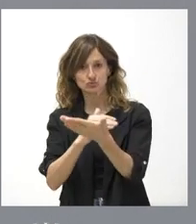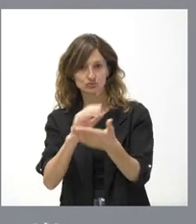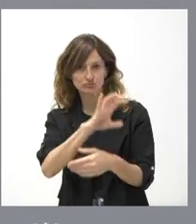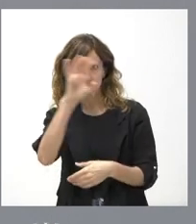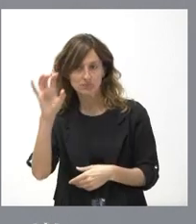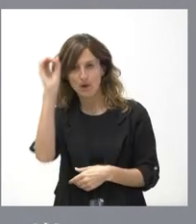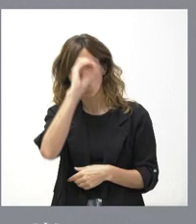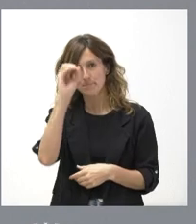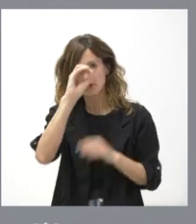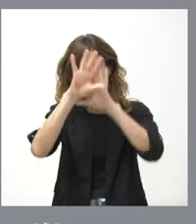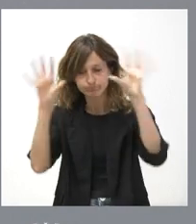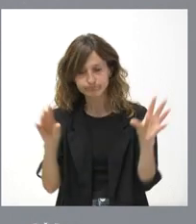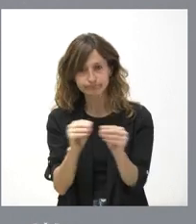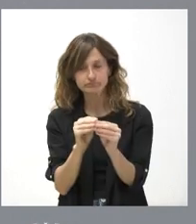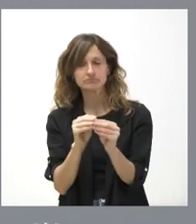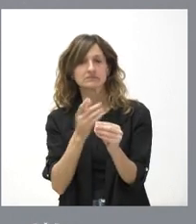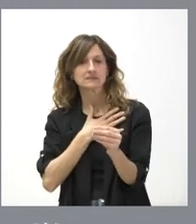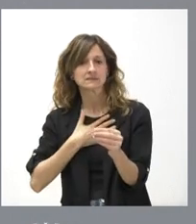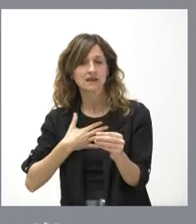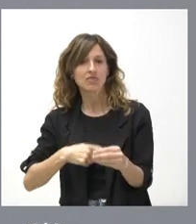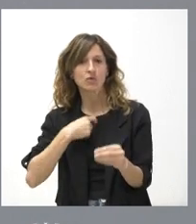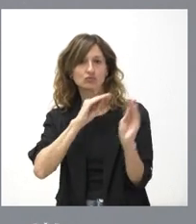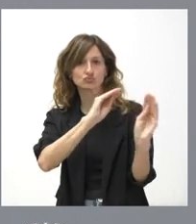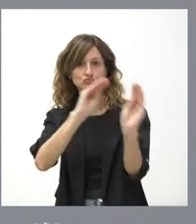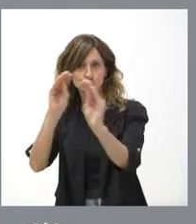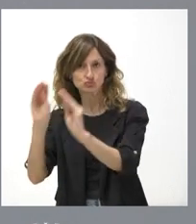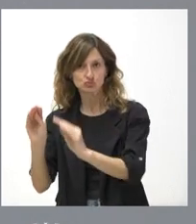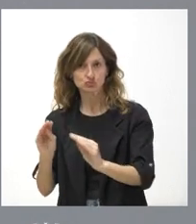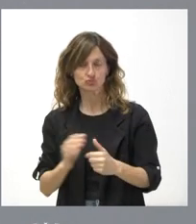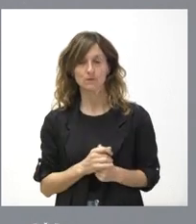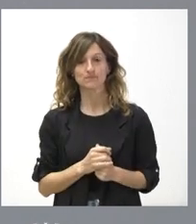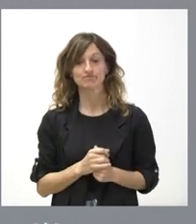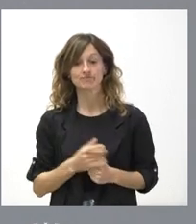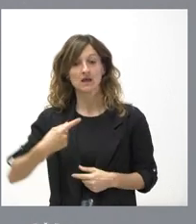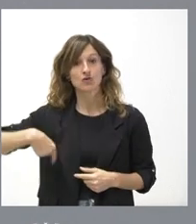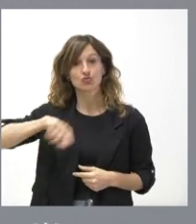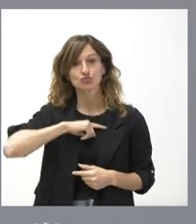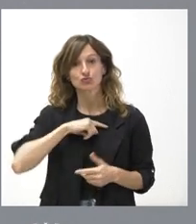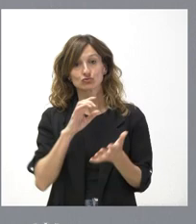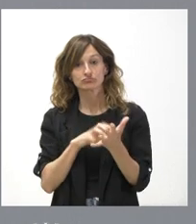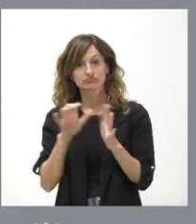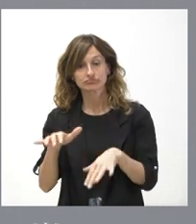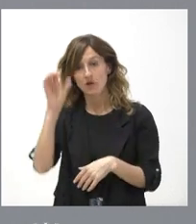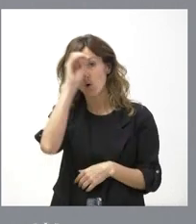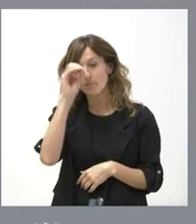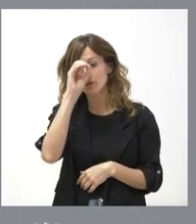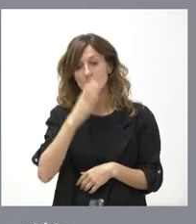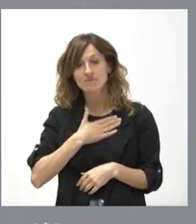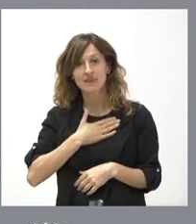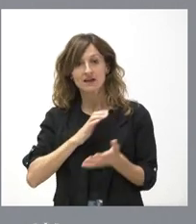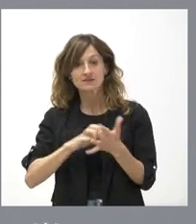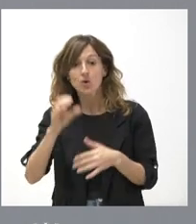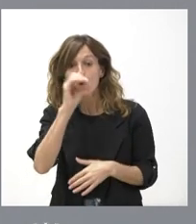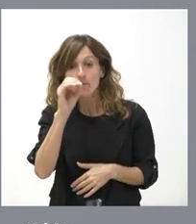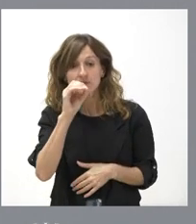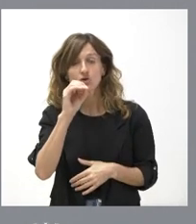tienen que valorar cuáles son los deseos de los ciudadanos de esas comunidades autónomas. A nosotros nos compete valorar lo que opina la gente de Castilla y León,